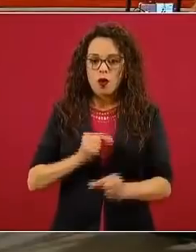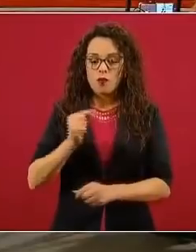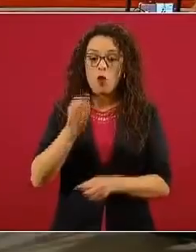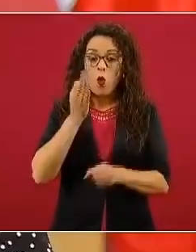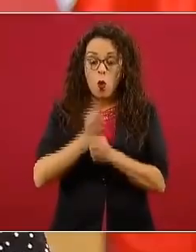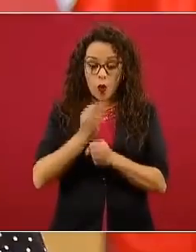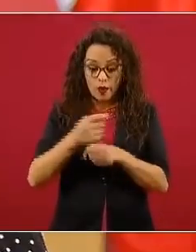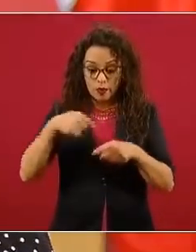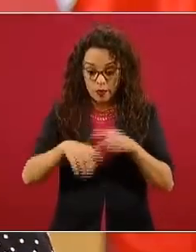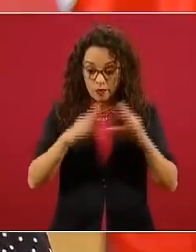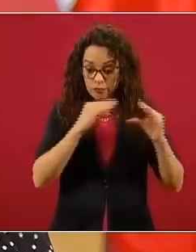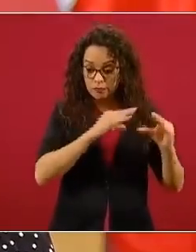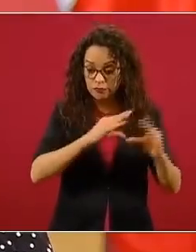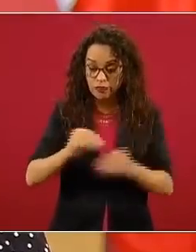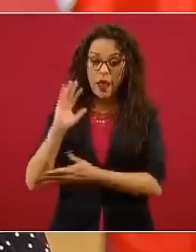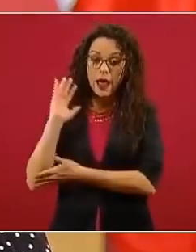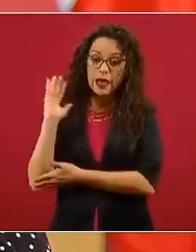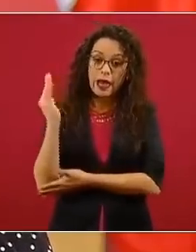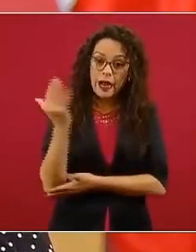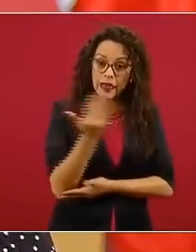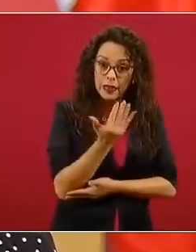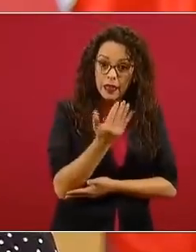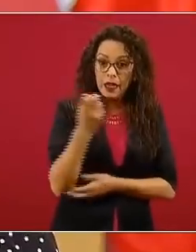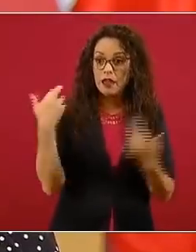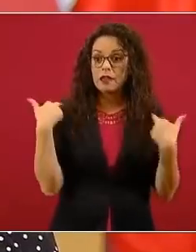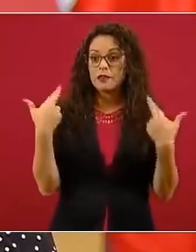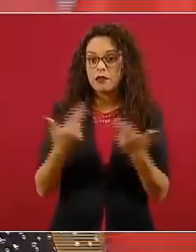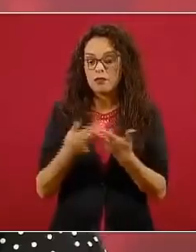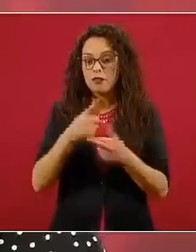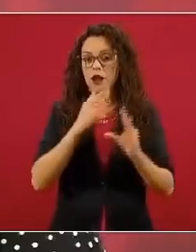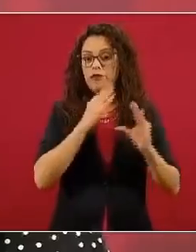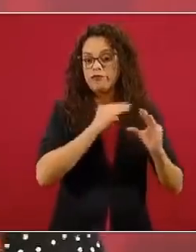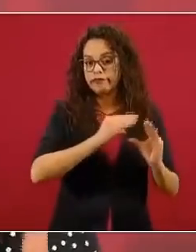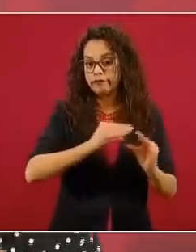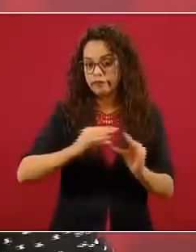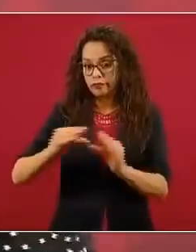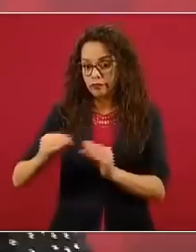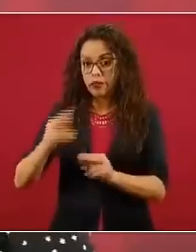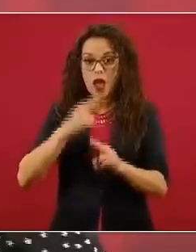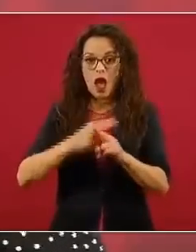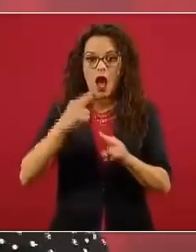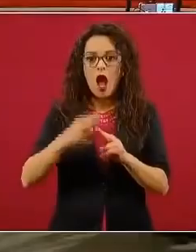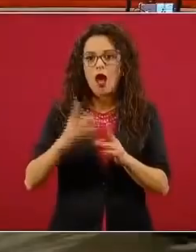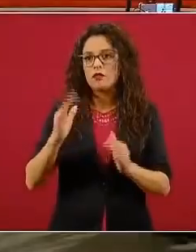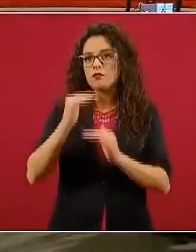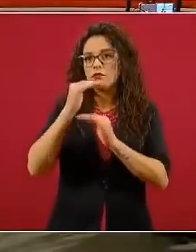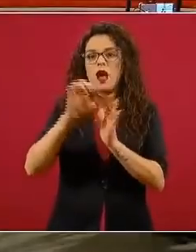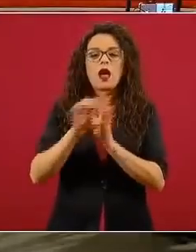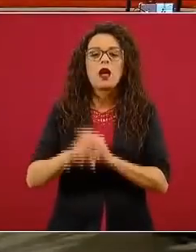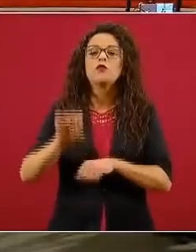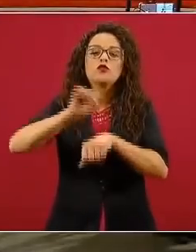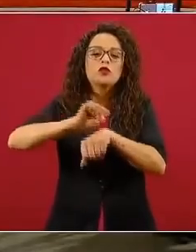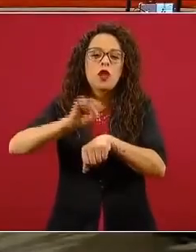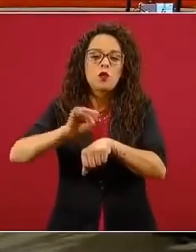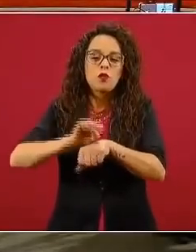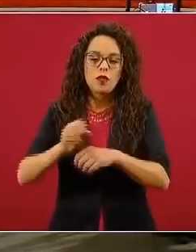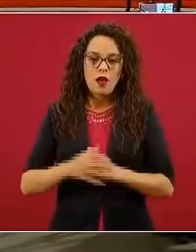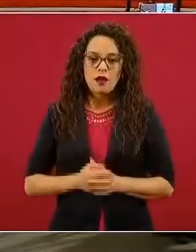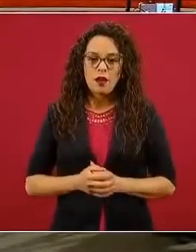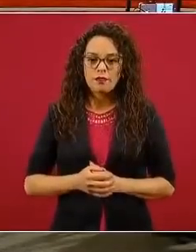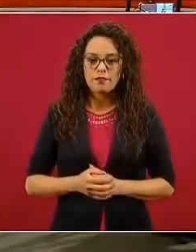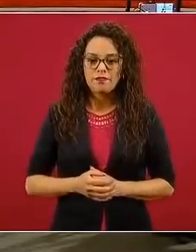desde los agentes educativos que procuran estas cuestiones, hasta la secundaria, en el caso de lo que estamos presentando,